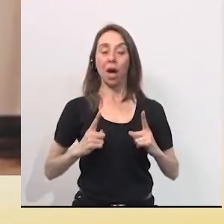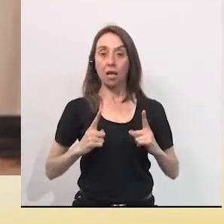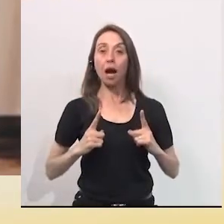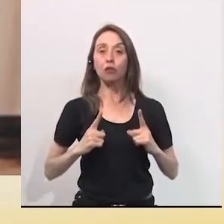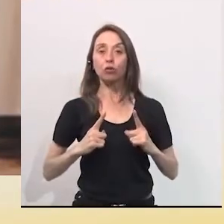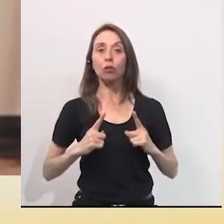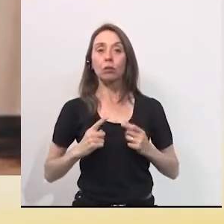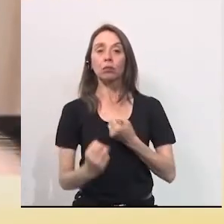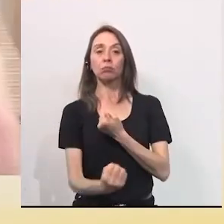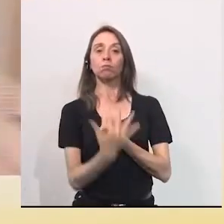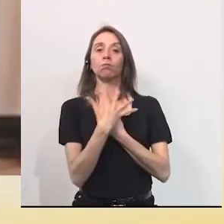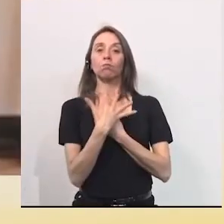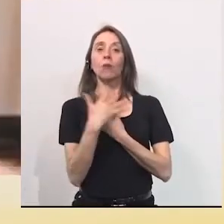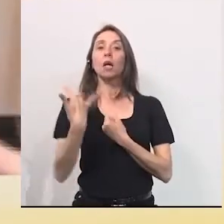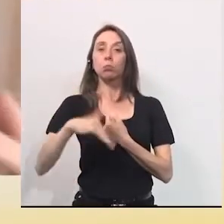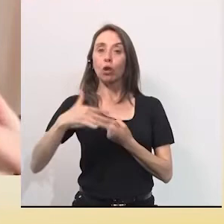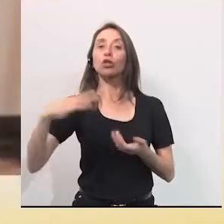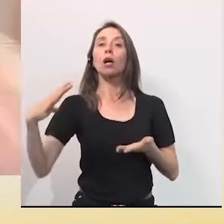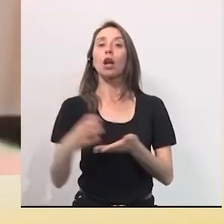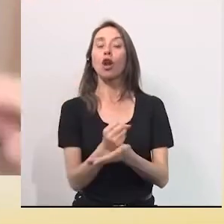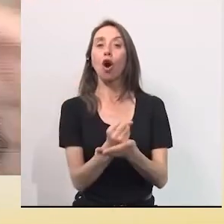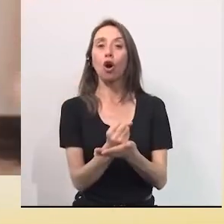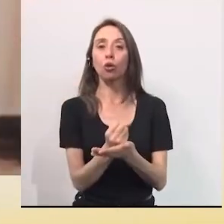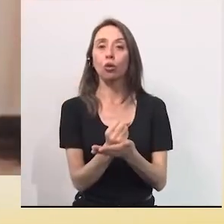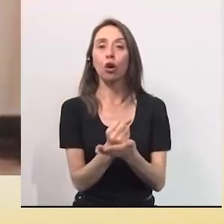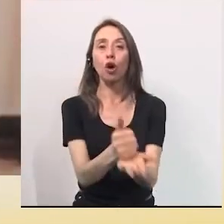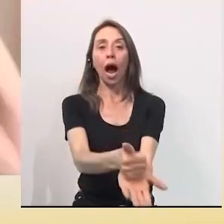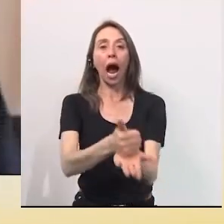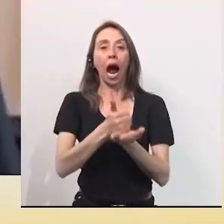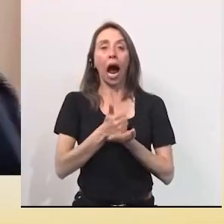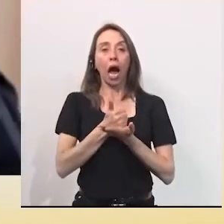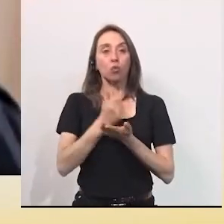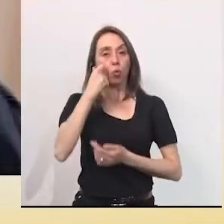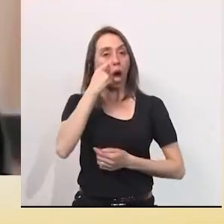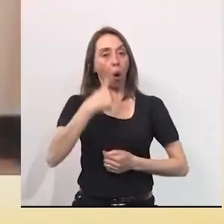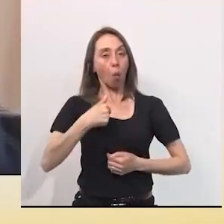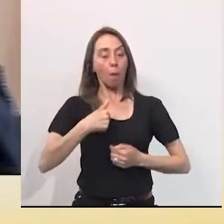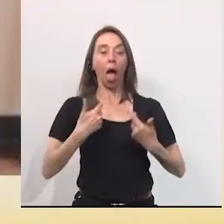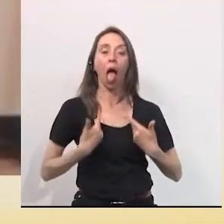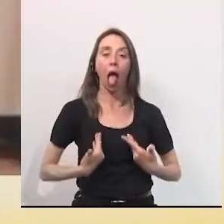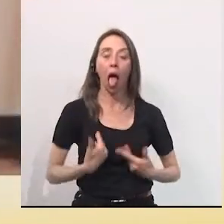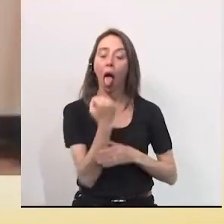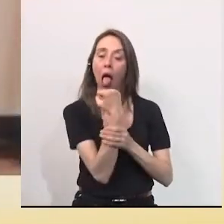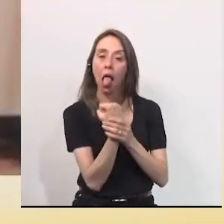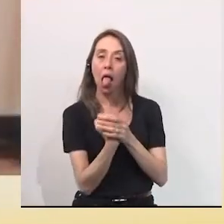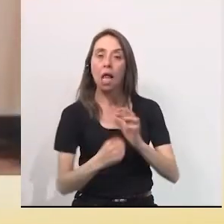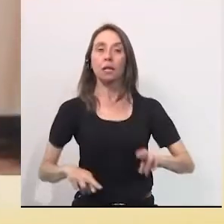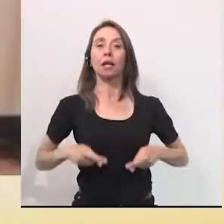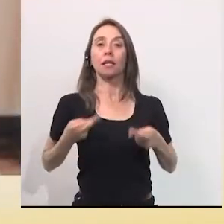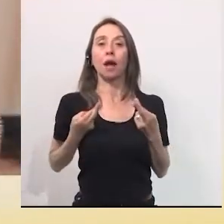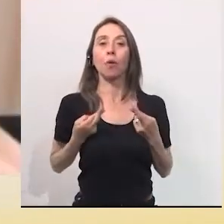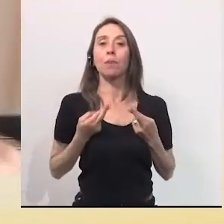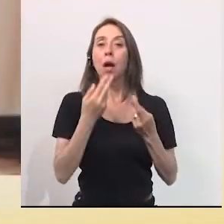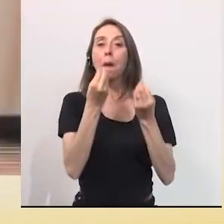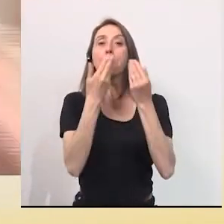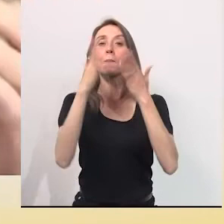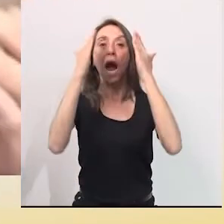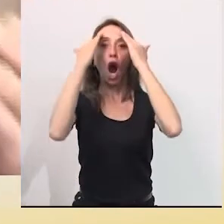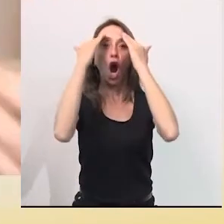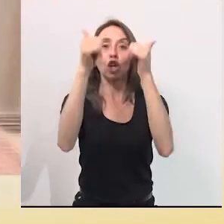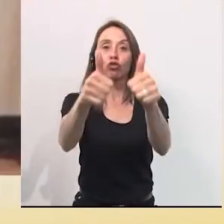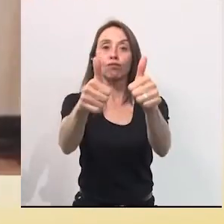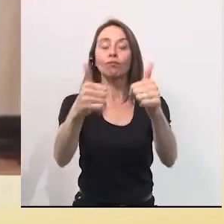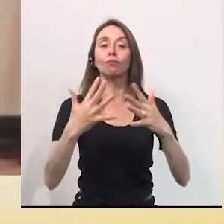o incluso una realmente nos puede ayudar para recuperarnos y estar en nuestro